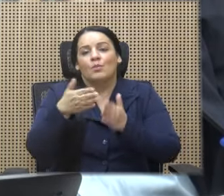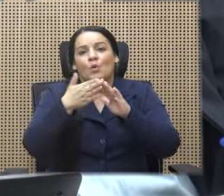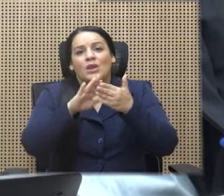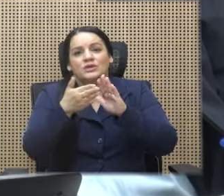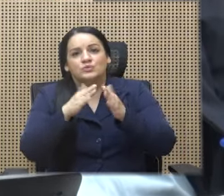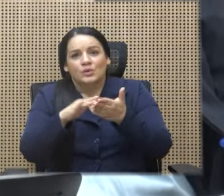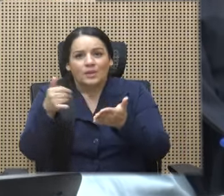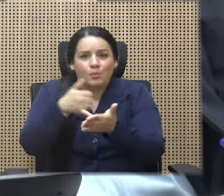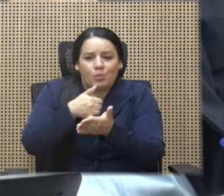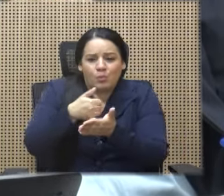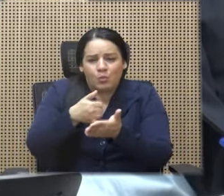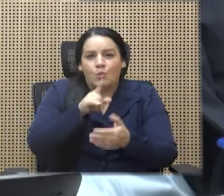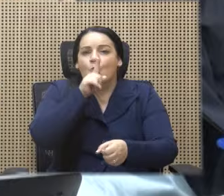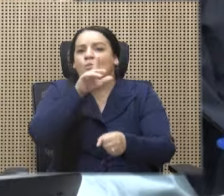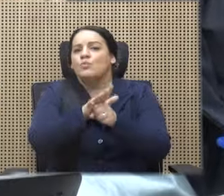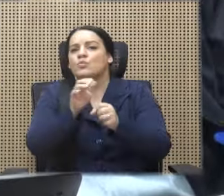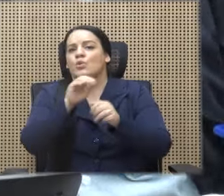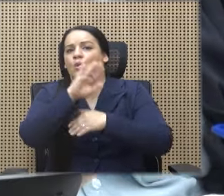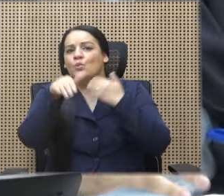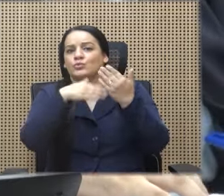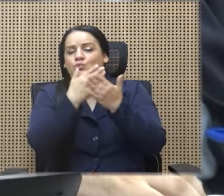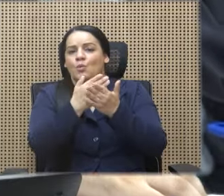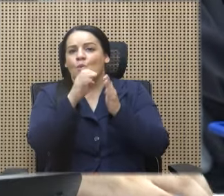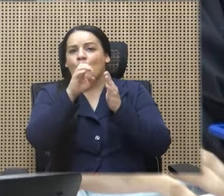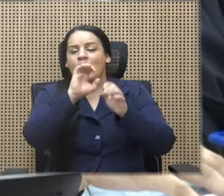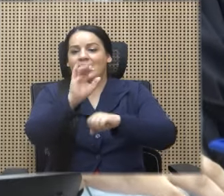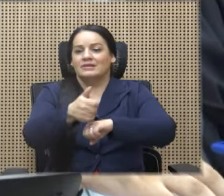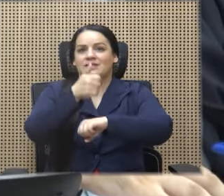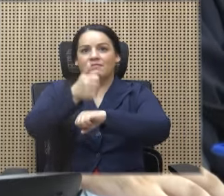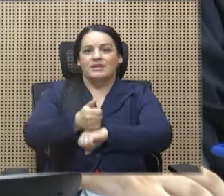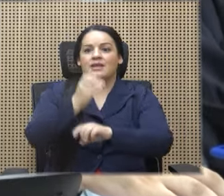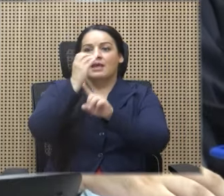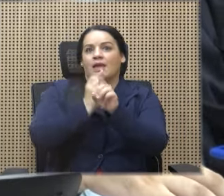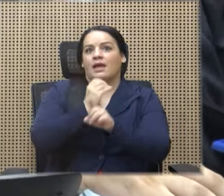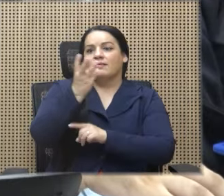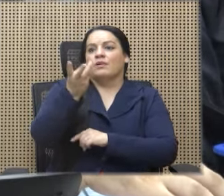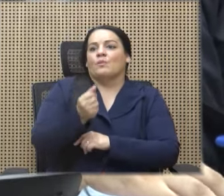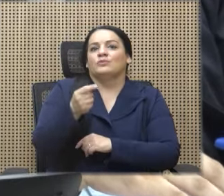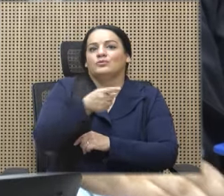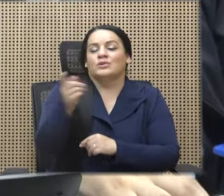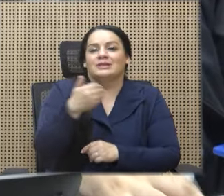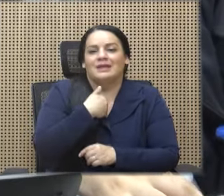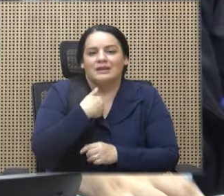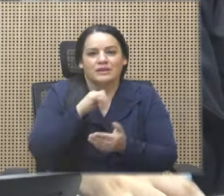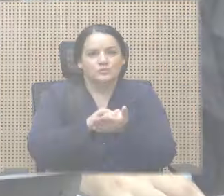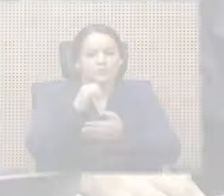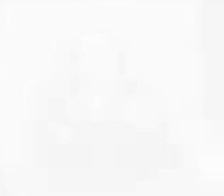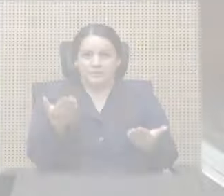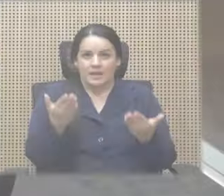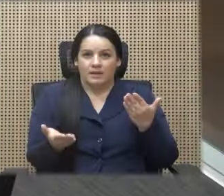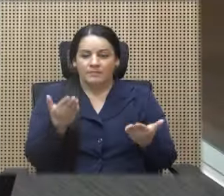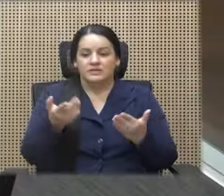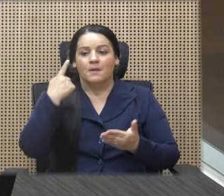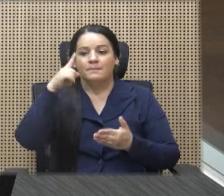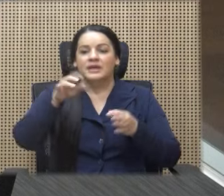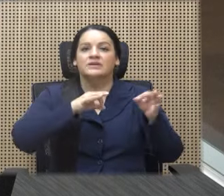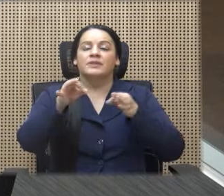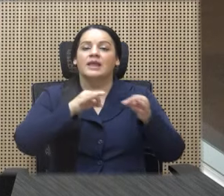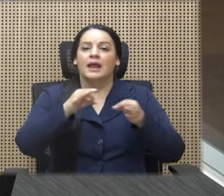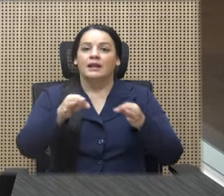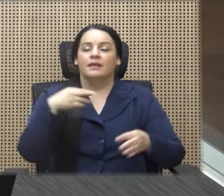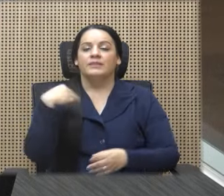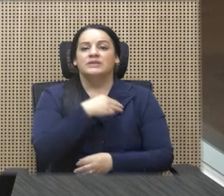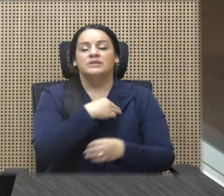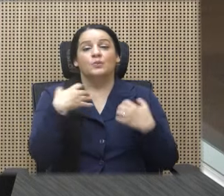sigan cumpliendo con todo lo establecido? ¿Y cada cuánto tienen ustedes estos procesos verificadores? El Ministerio de Salud